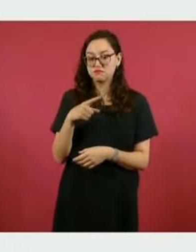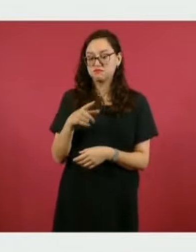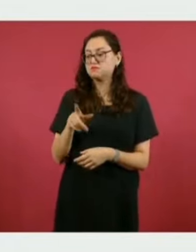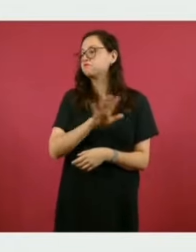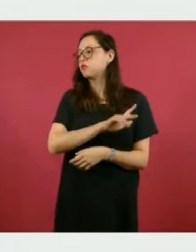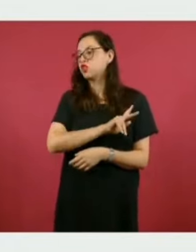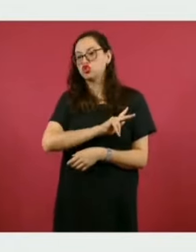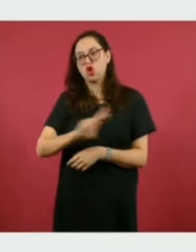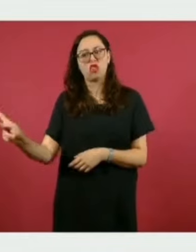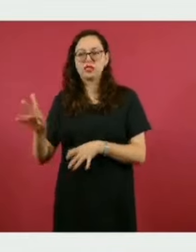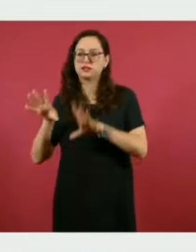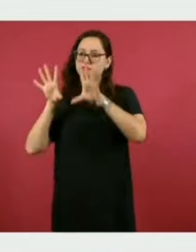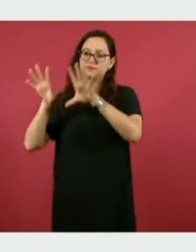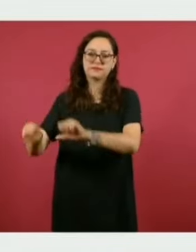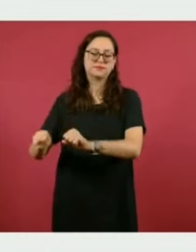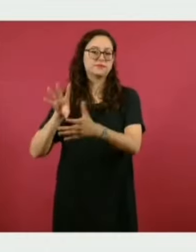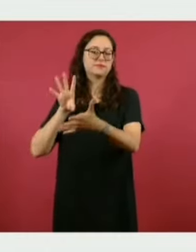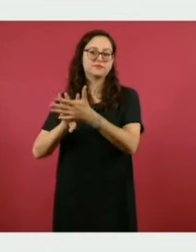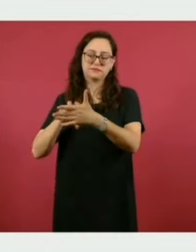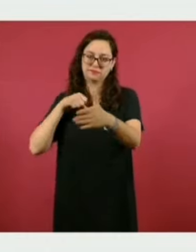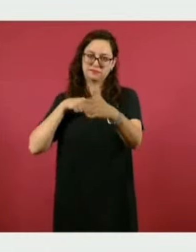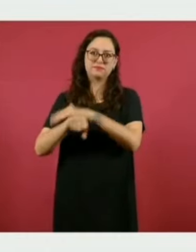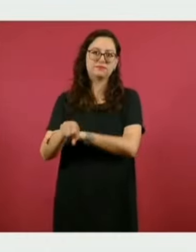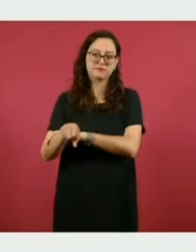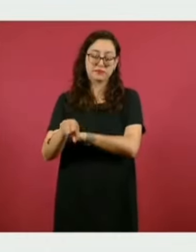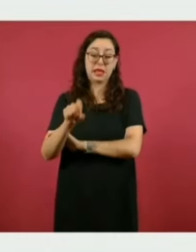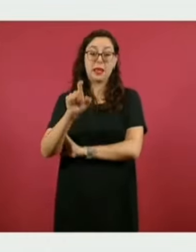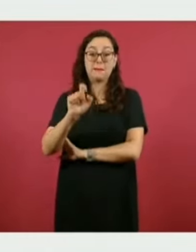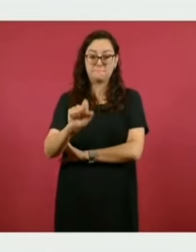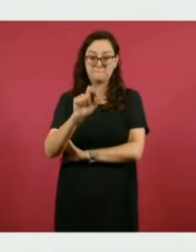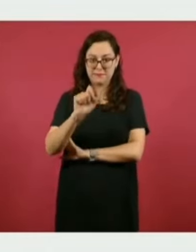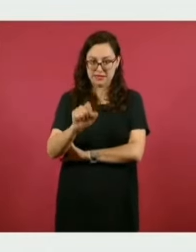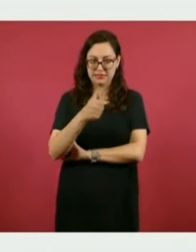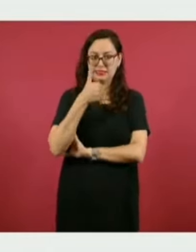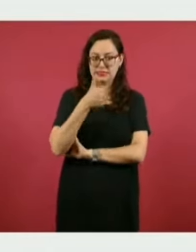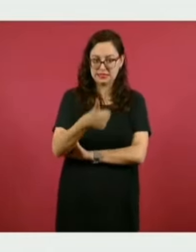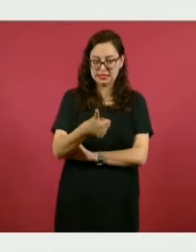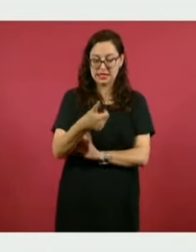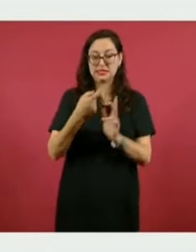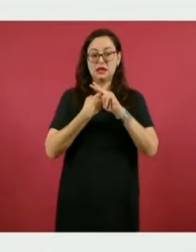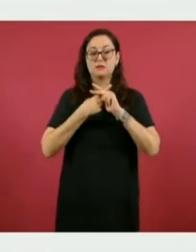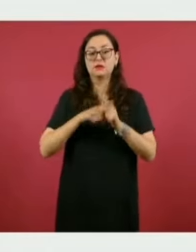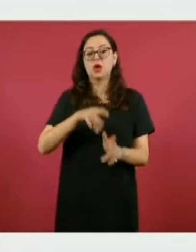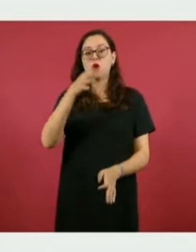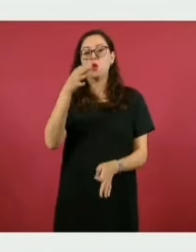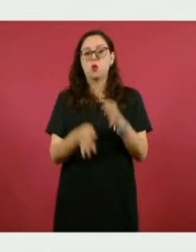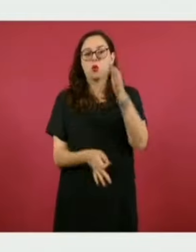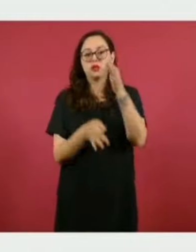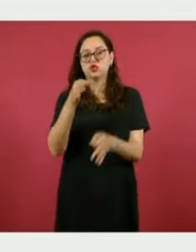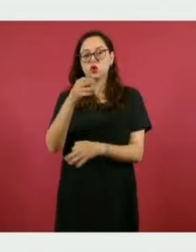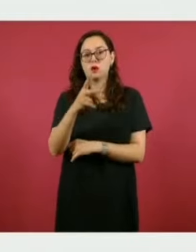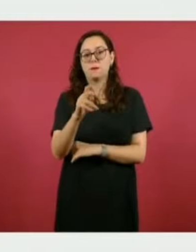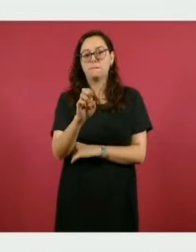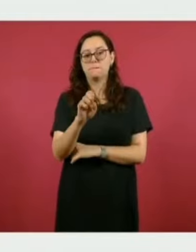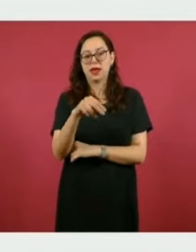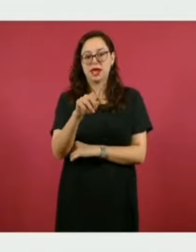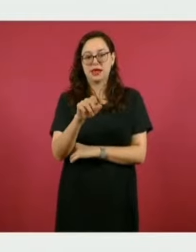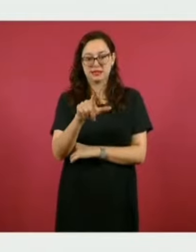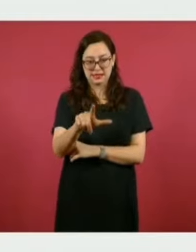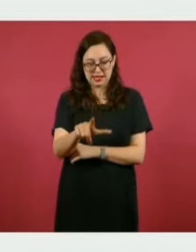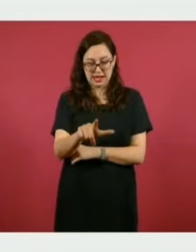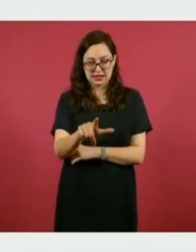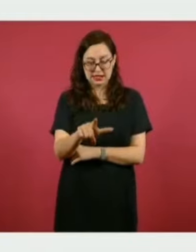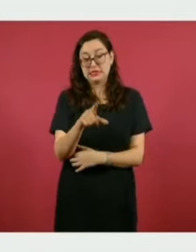todas ellas. En 26 casos se vinculó a proceso penal, destacando que nueve